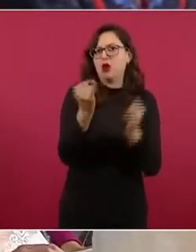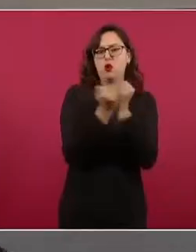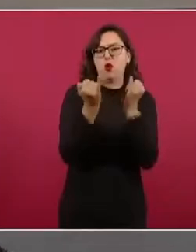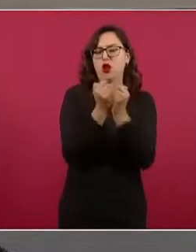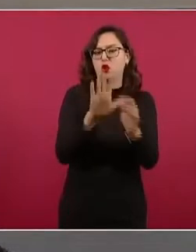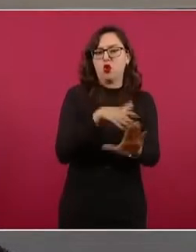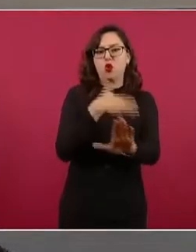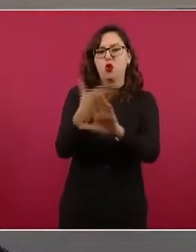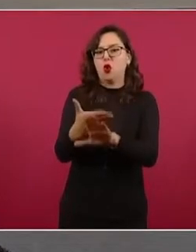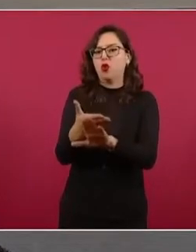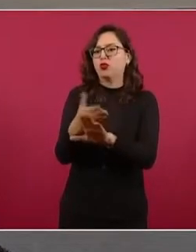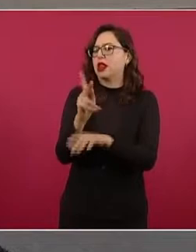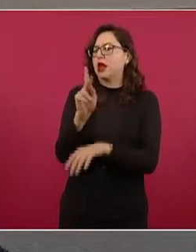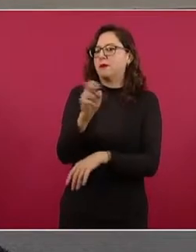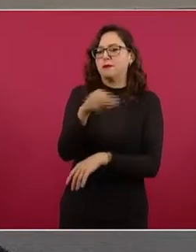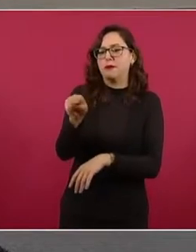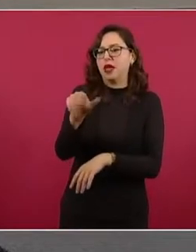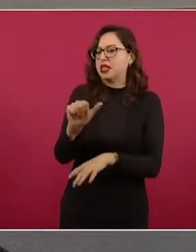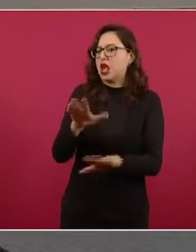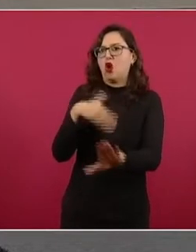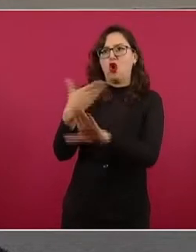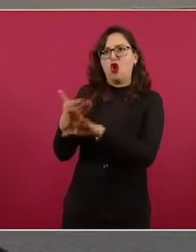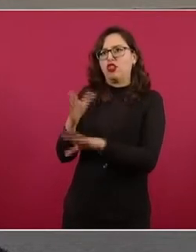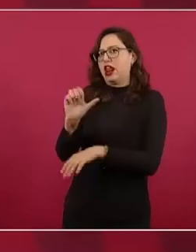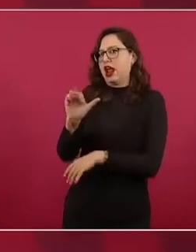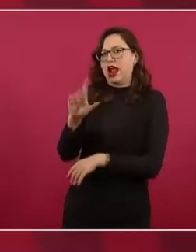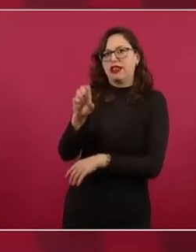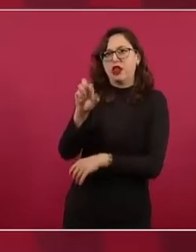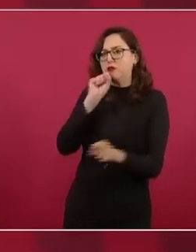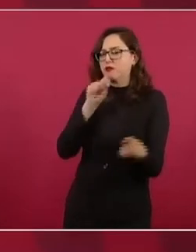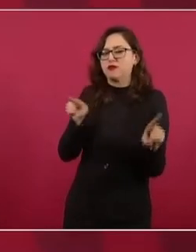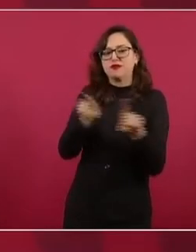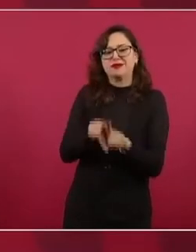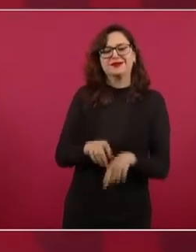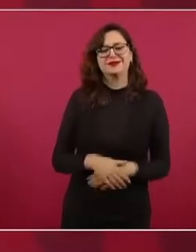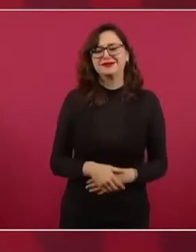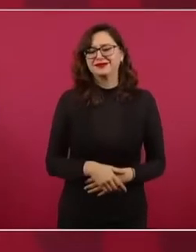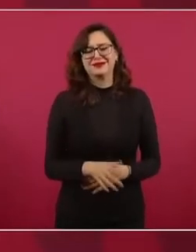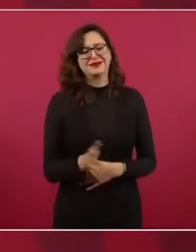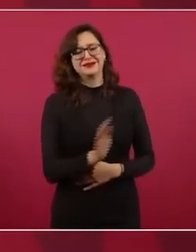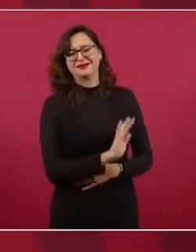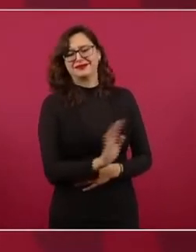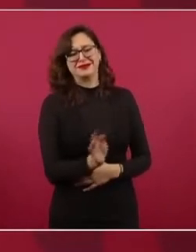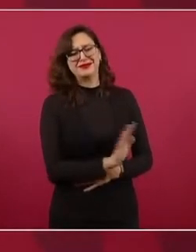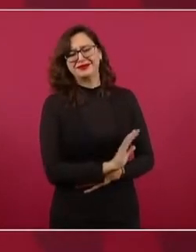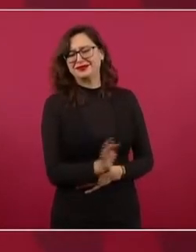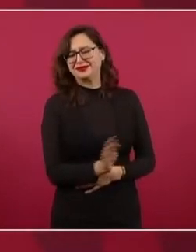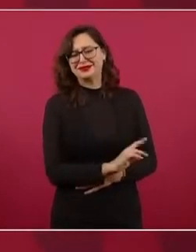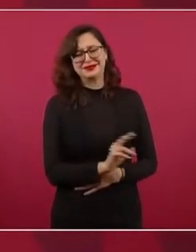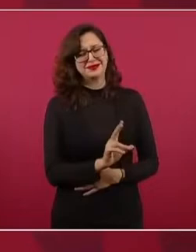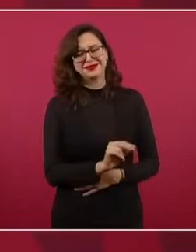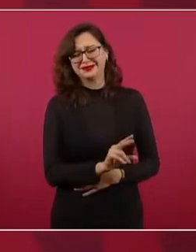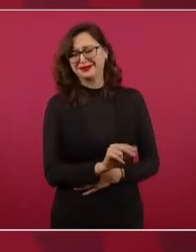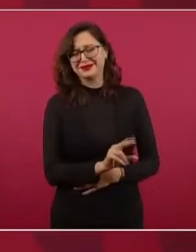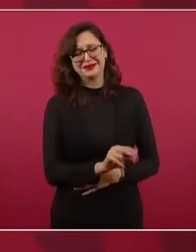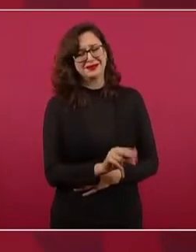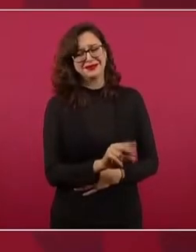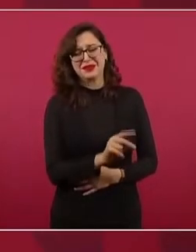anterior. No, Muchos periódicos nacionales e internacionales que siempre fueron críticos. No, no, no,